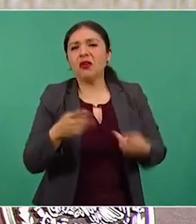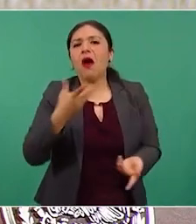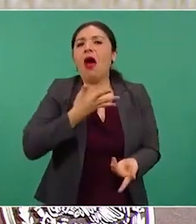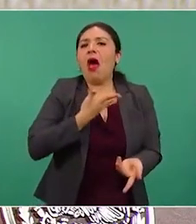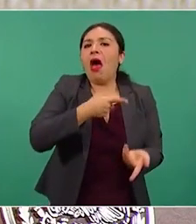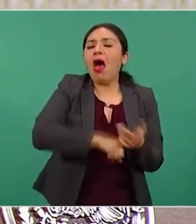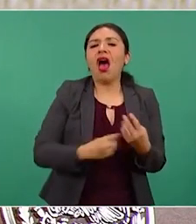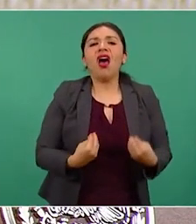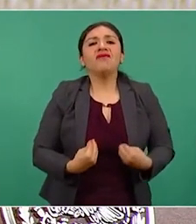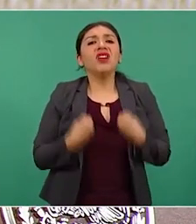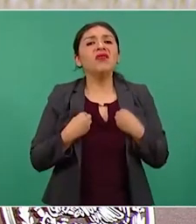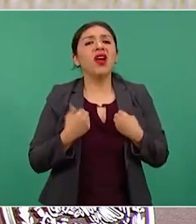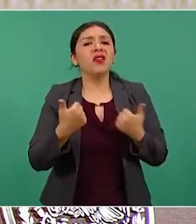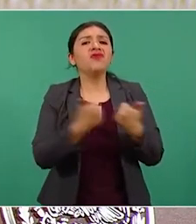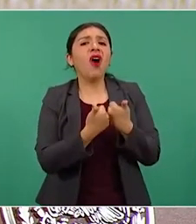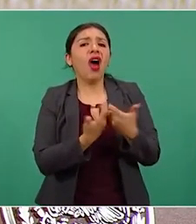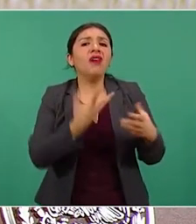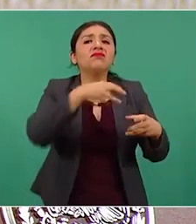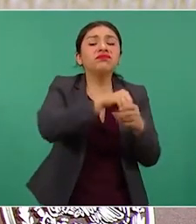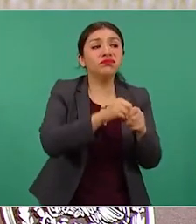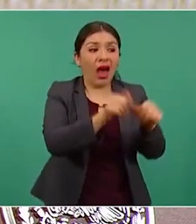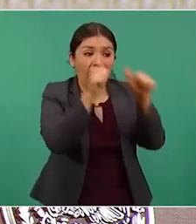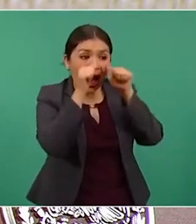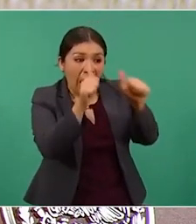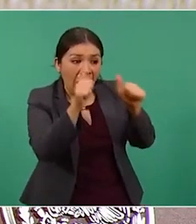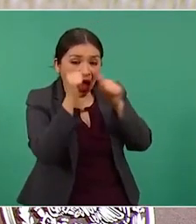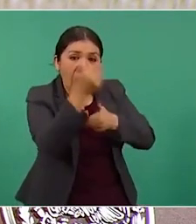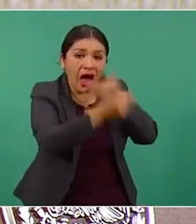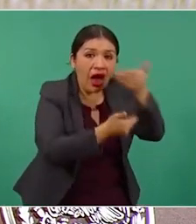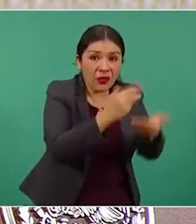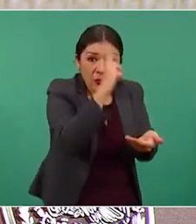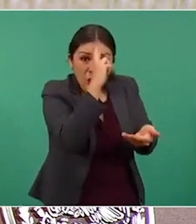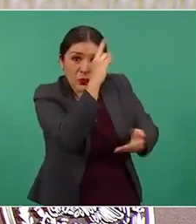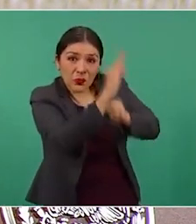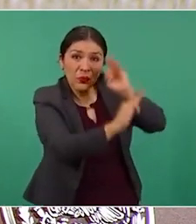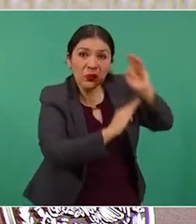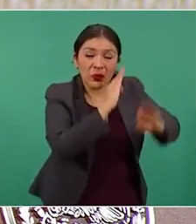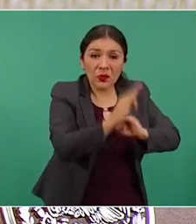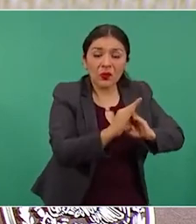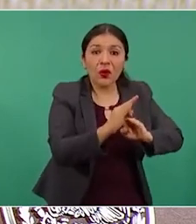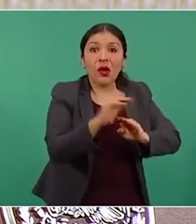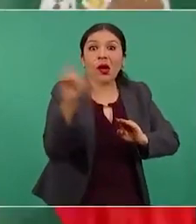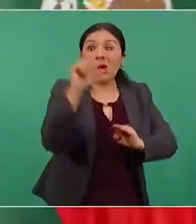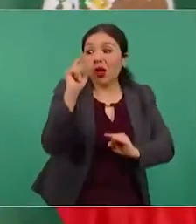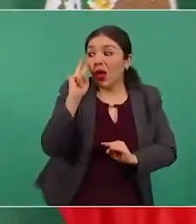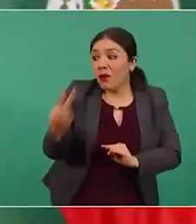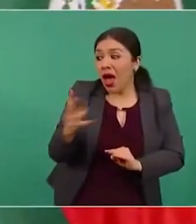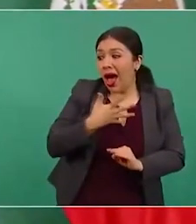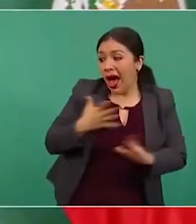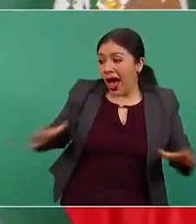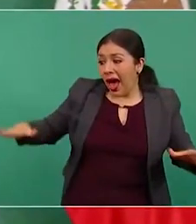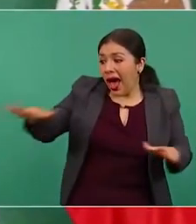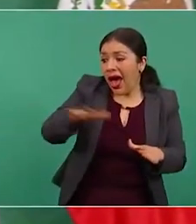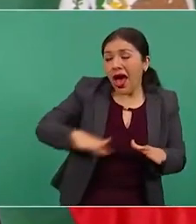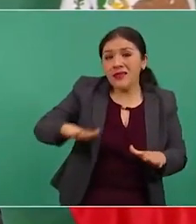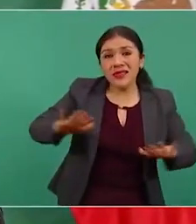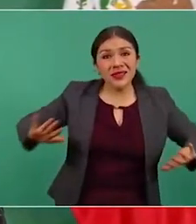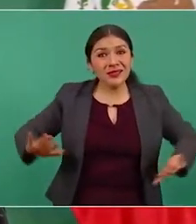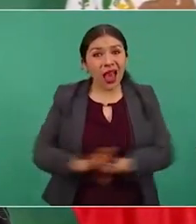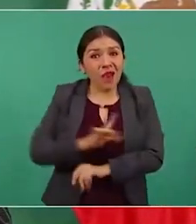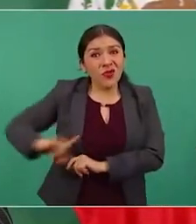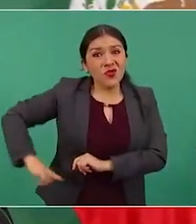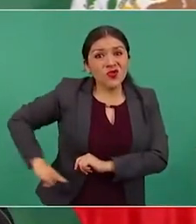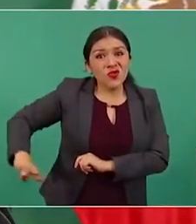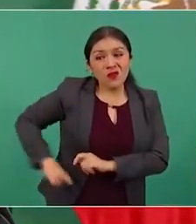colmados de atenciones, de privilegios, cuando se dan los cambios se sienten